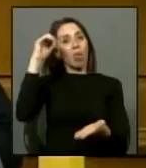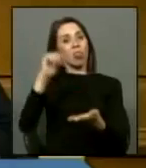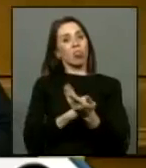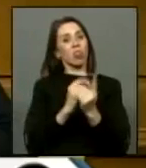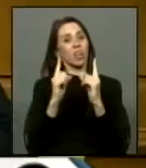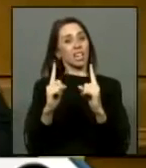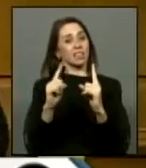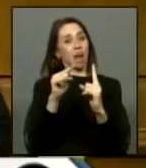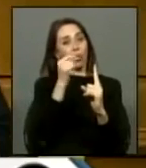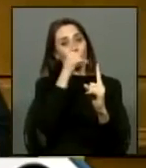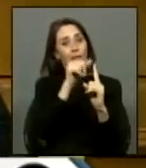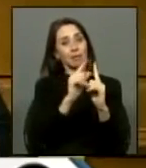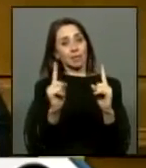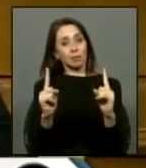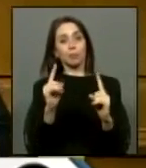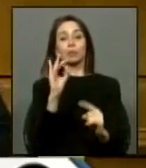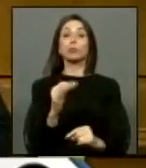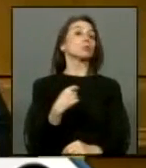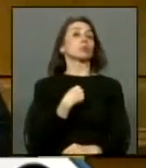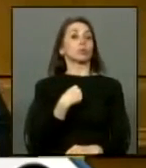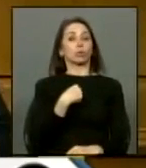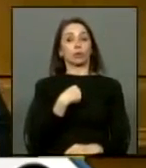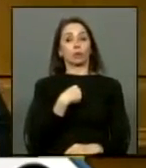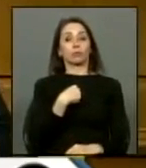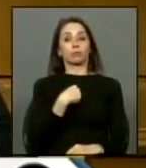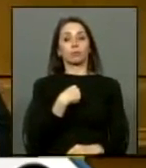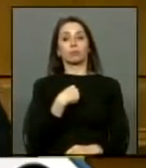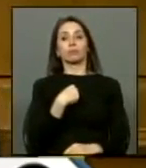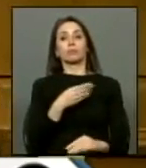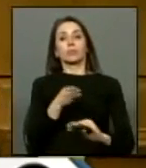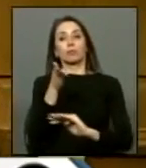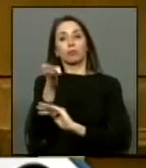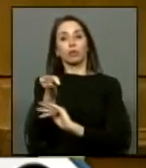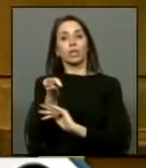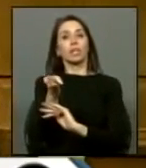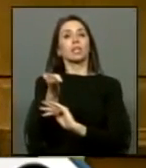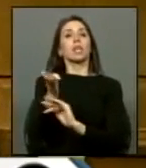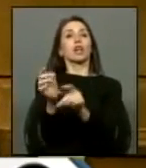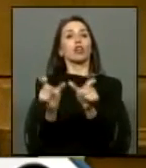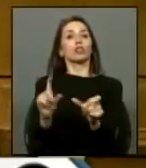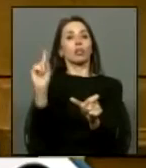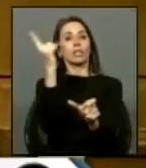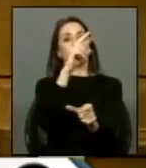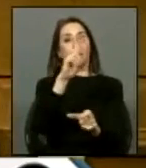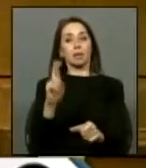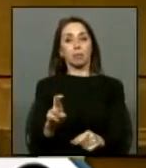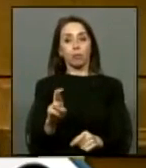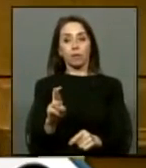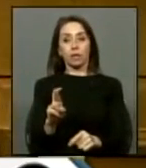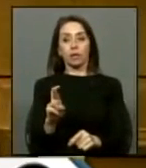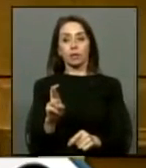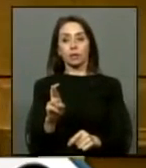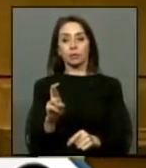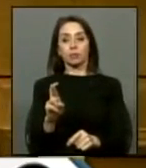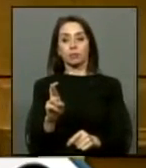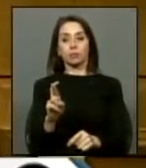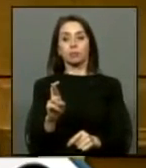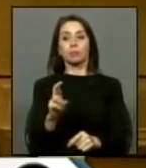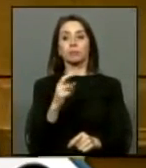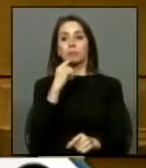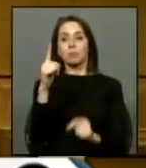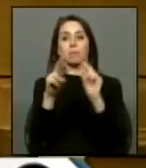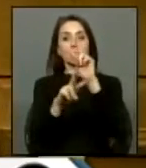lamentablemente efectivamente me tocó también ir a la Contraloría y determinar que se